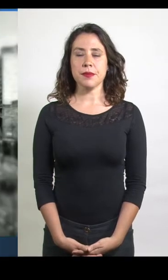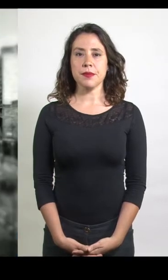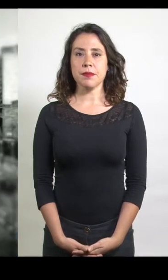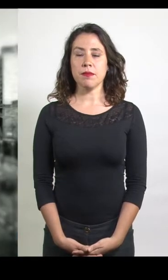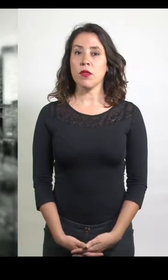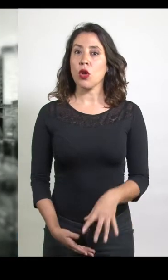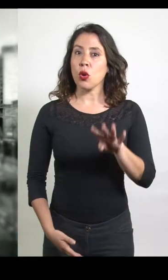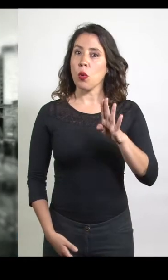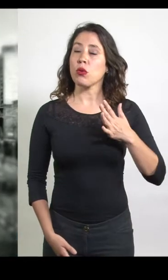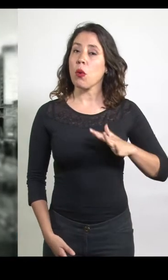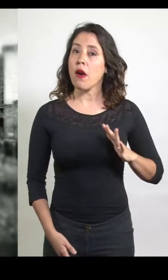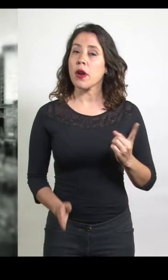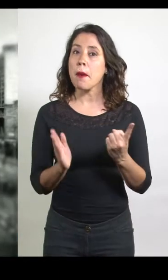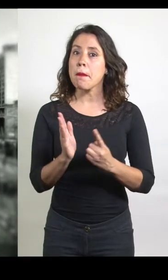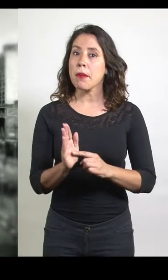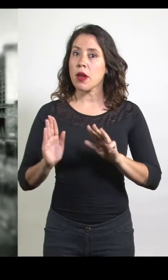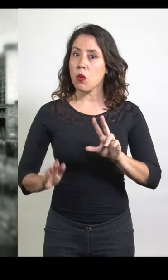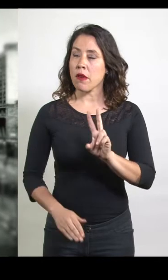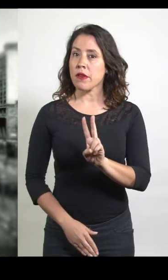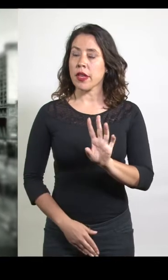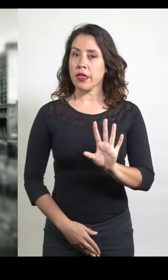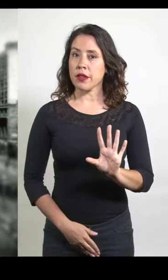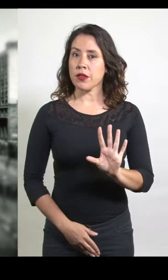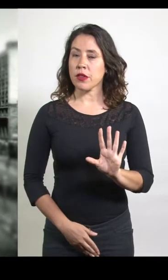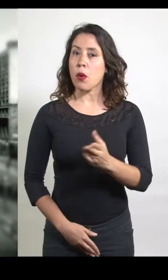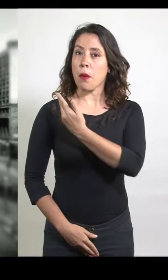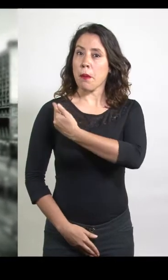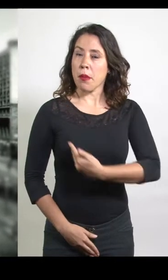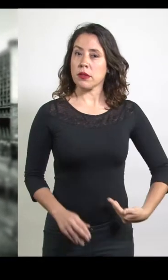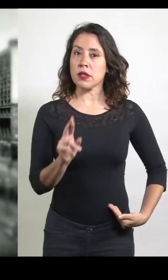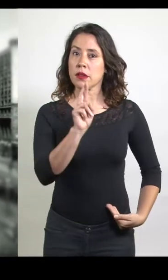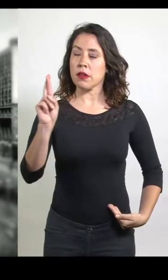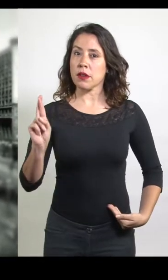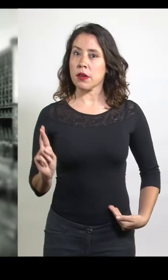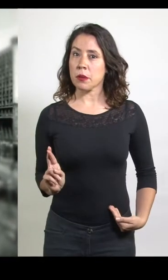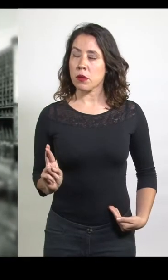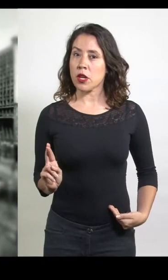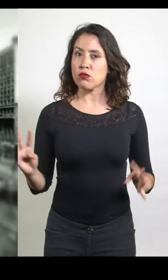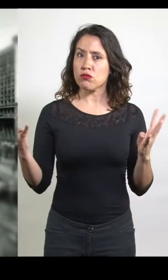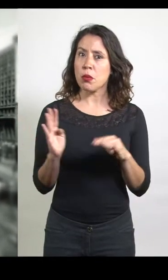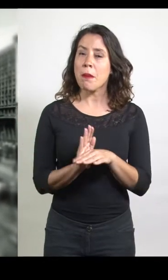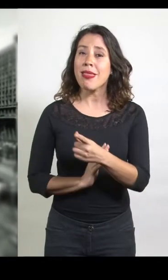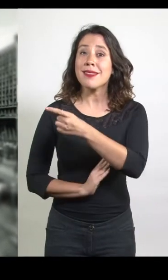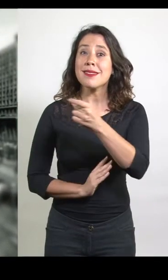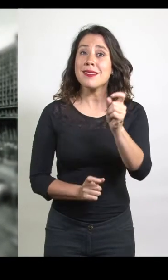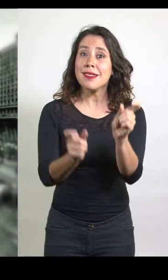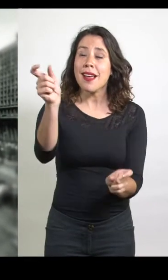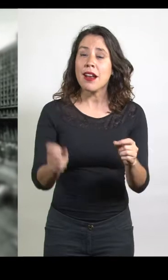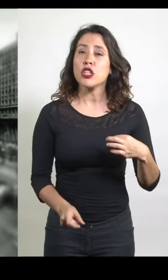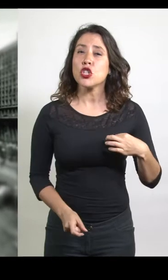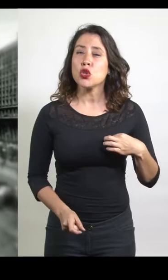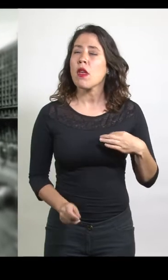El 4 de abril de 1925, en la Presidencia de la República, se reunieron más de un centenar de